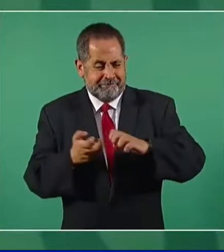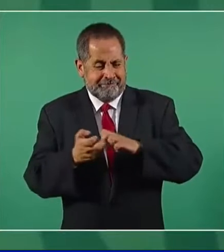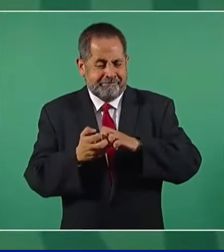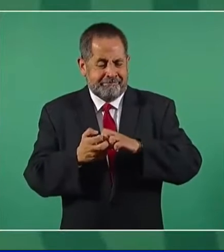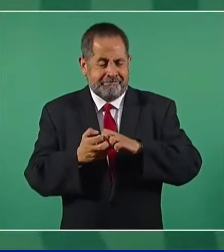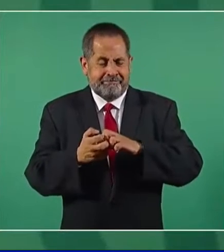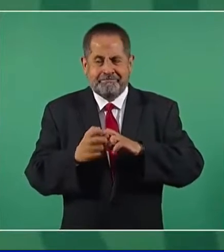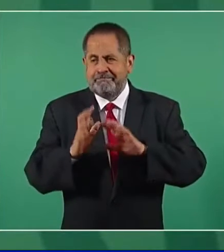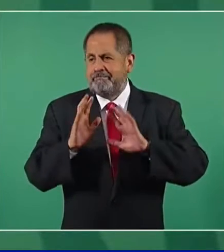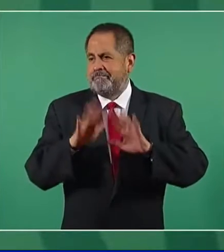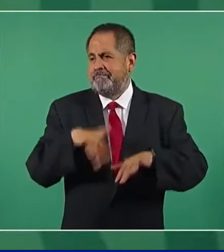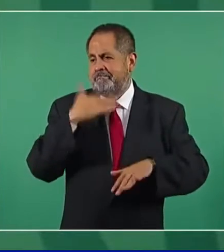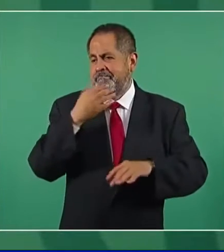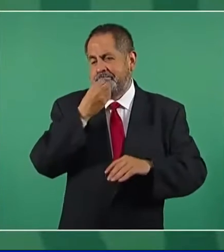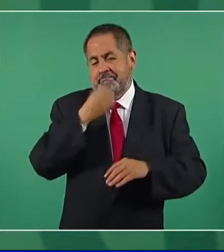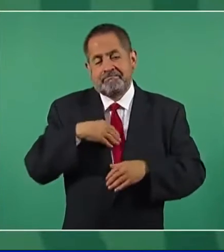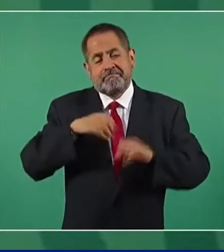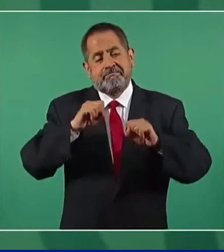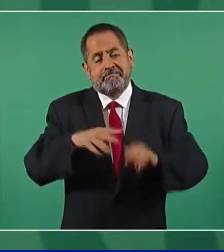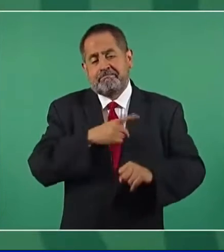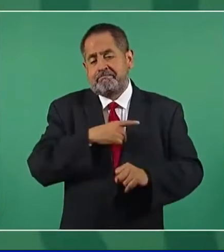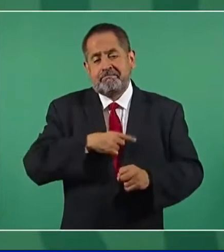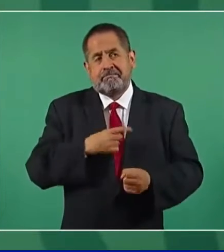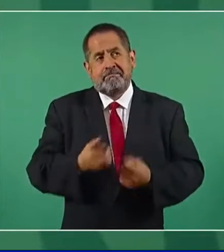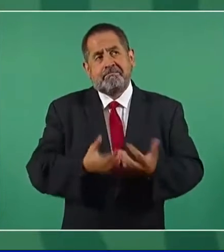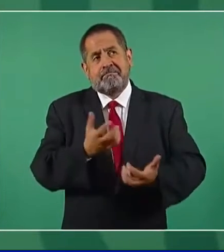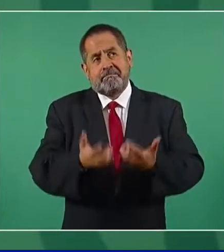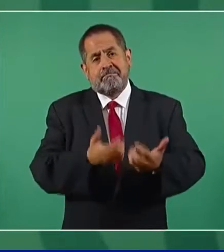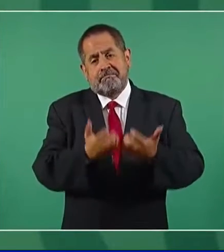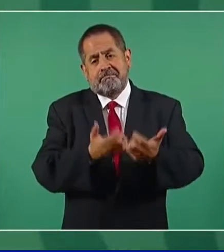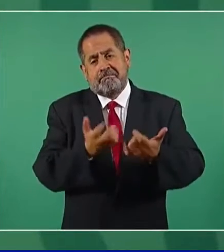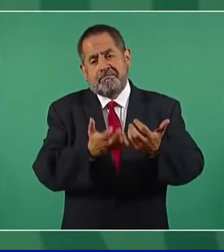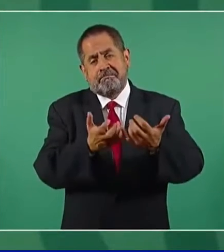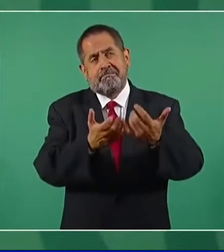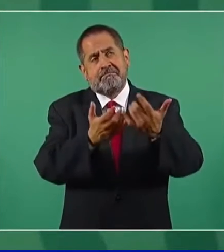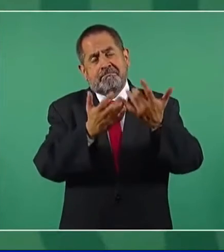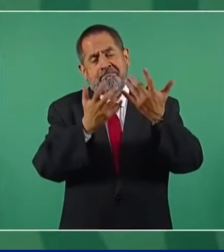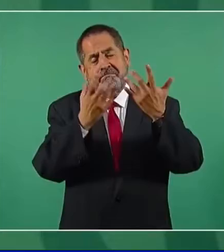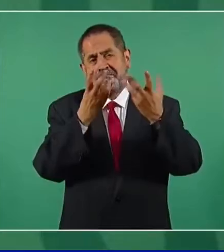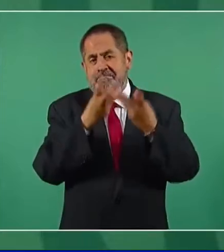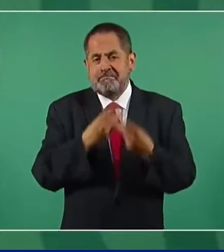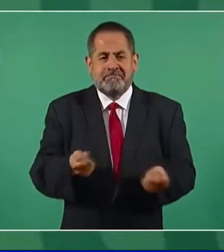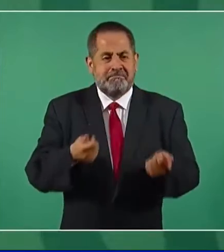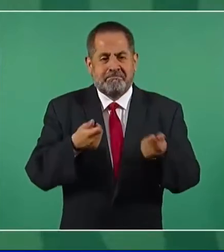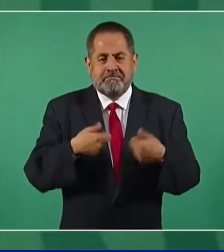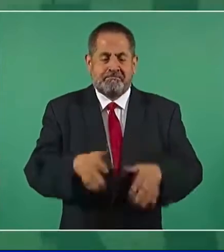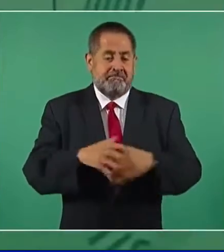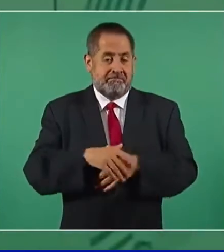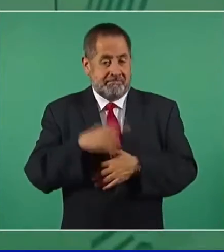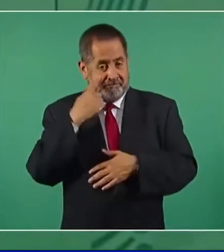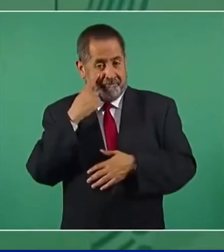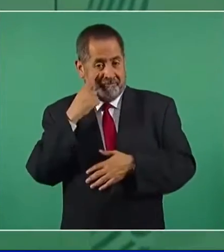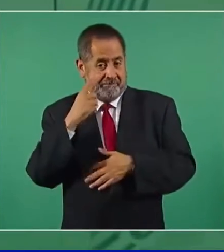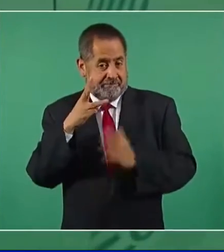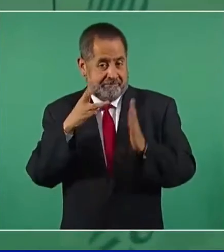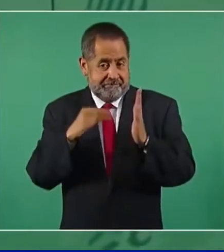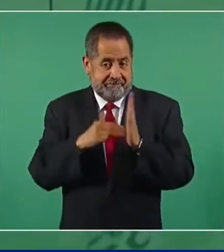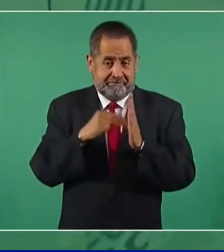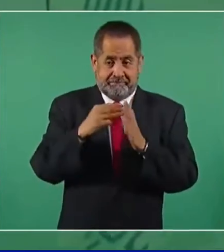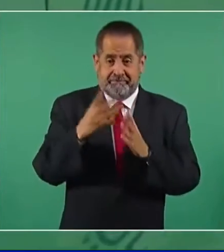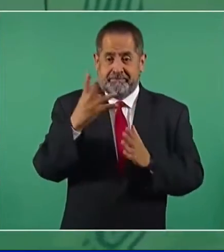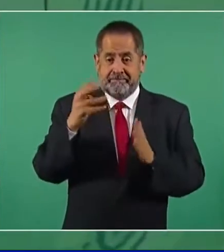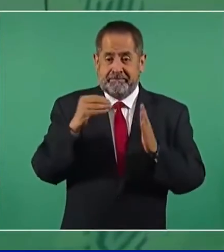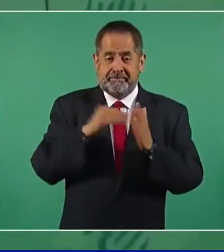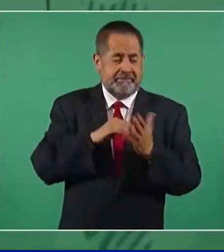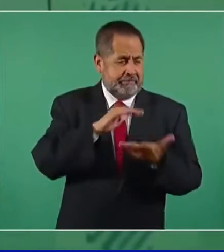Un gran desperdicio. Entonces, después de tener tres millones cuatrocientos